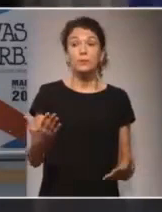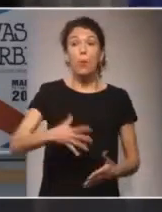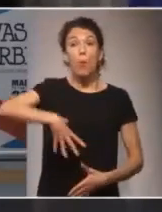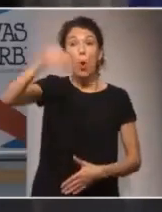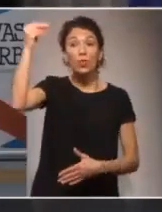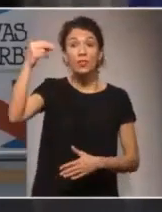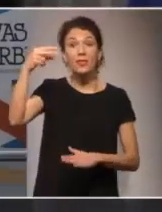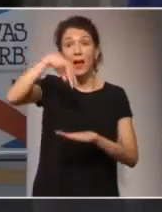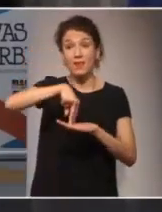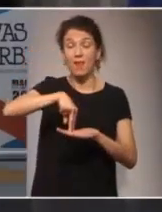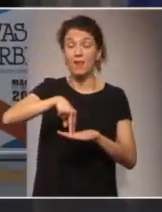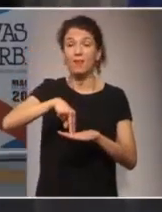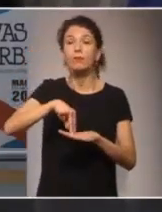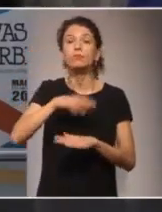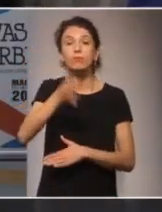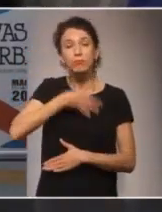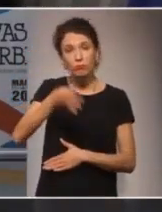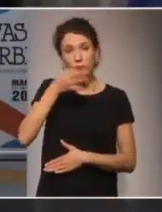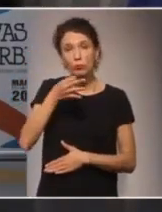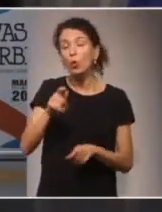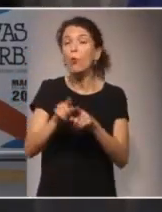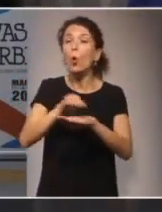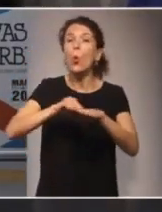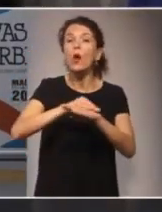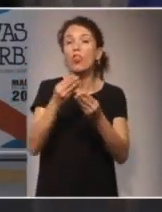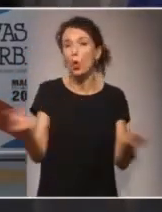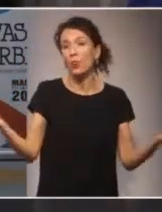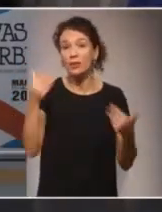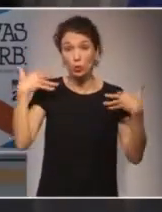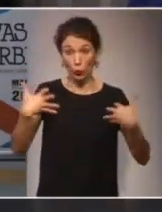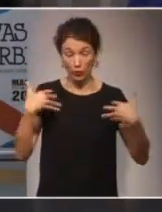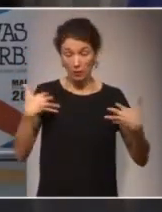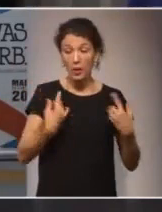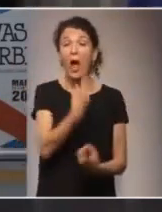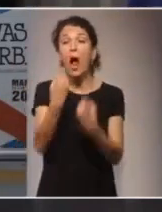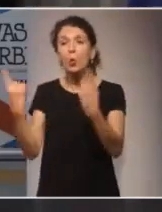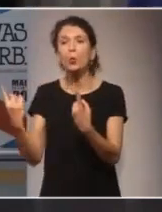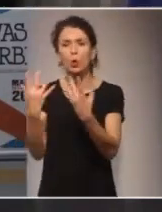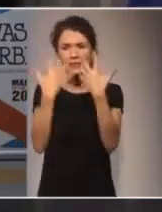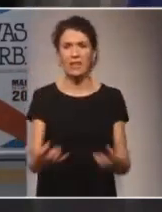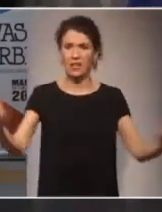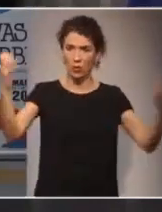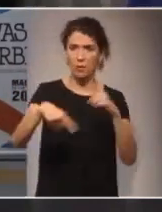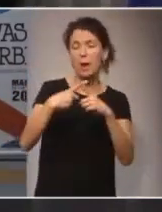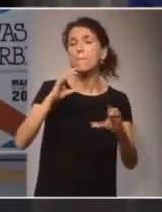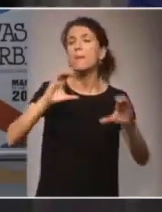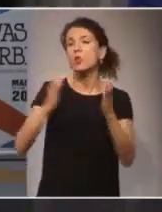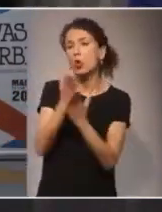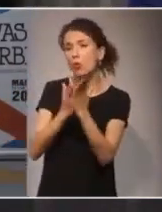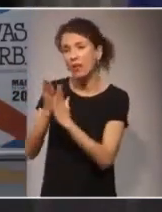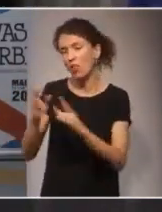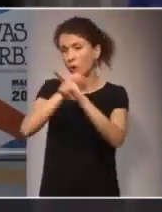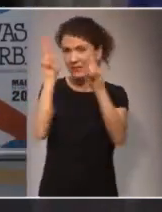la arenga conocida como la curación del sufrimiento, frente a algunos cientos de seguidores y medios de comunicación